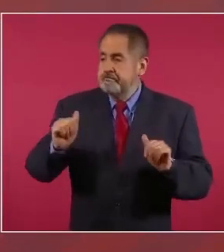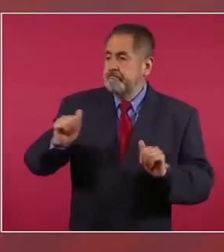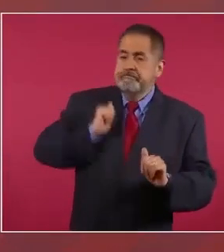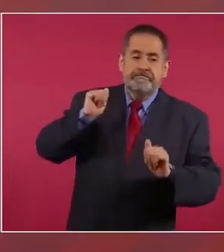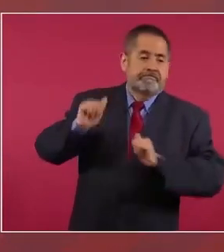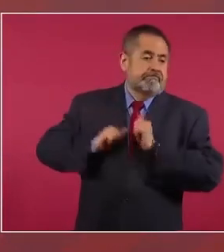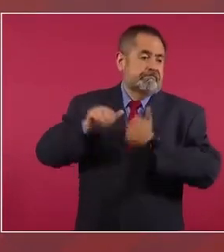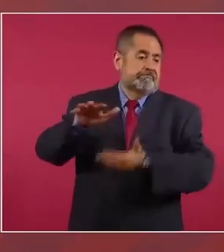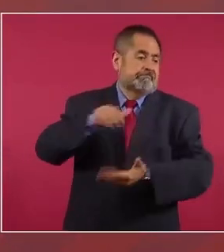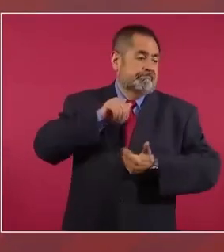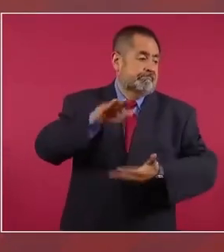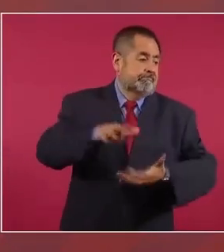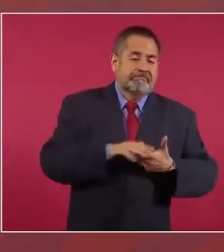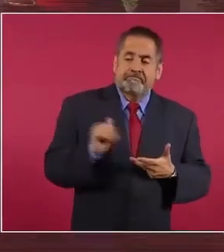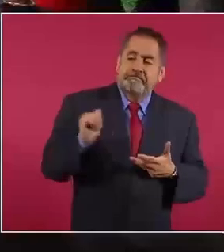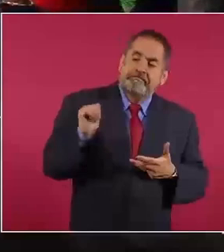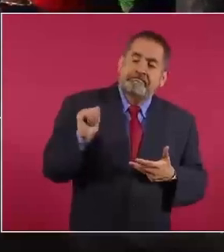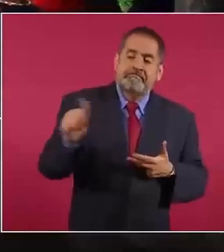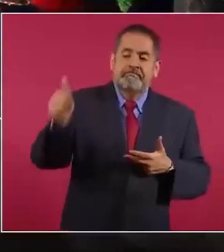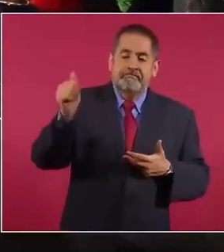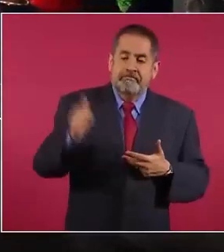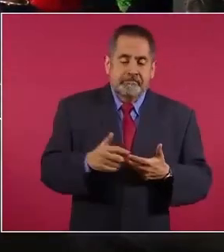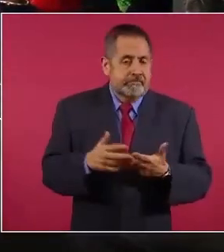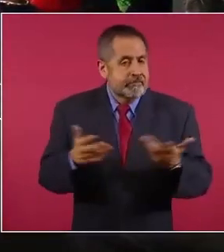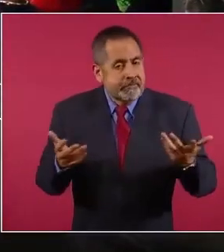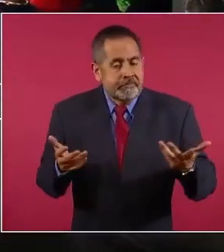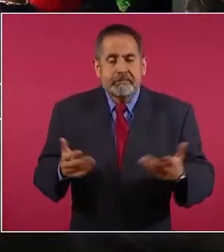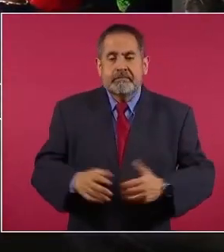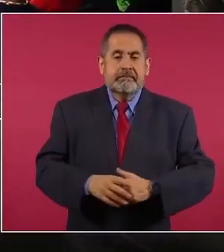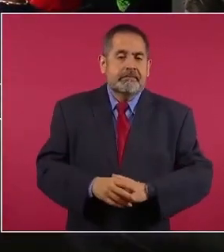dejaron a los trabajadores en el abandono